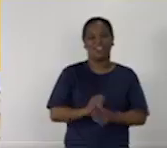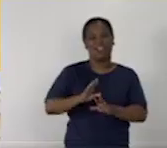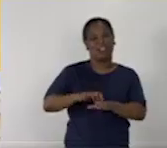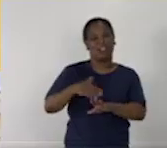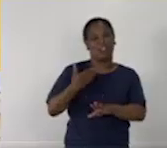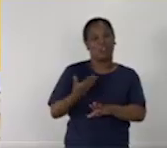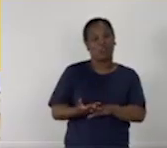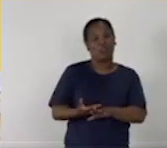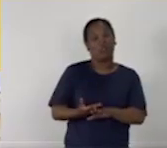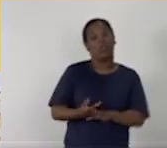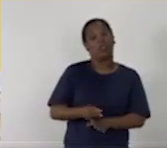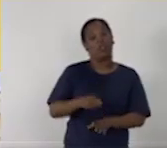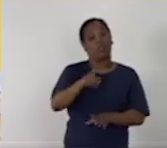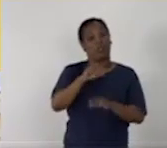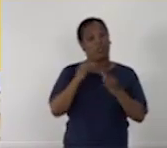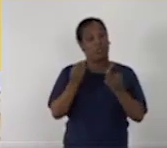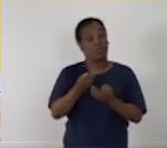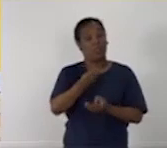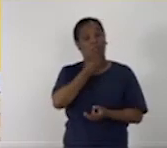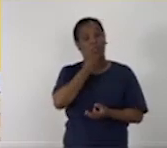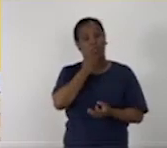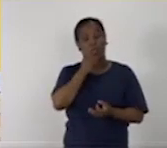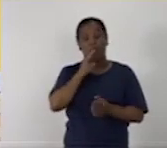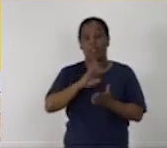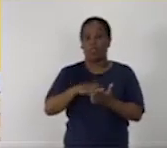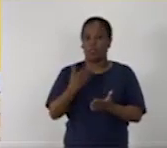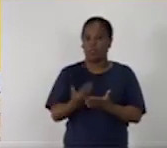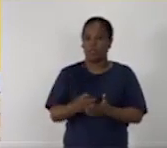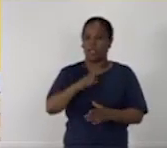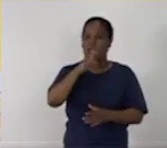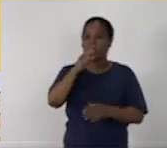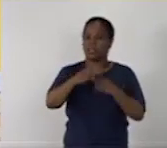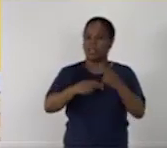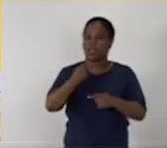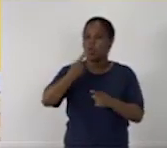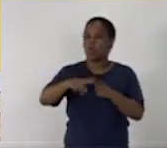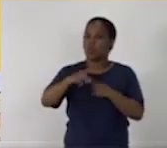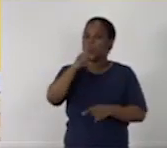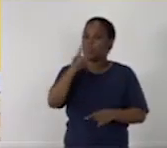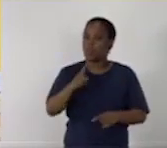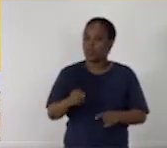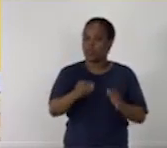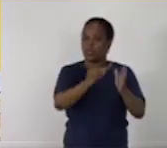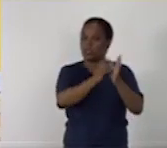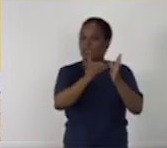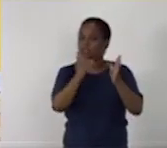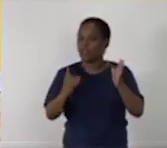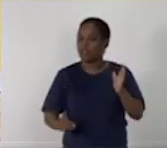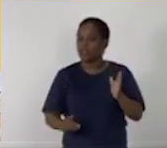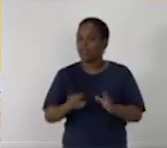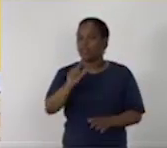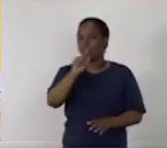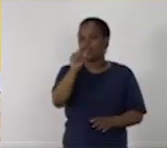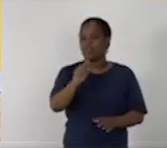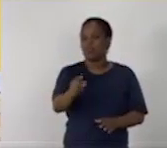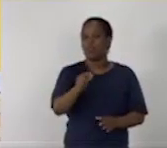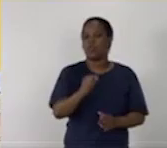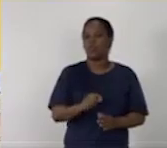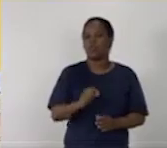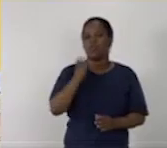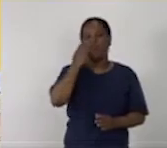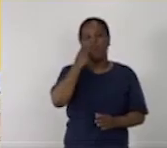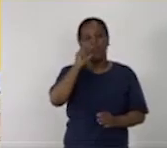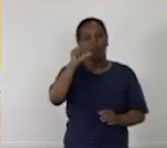Luego, ellos podrán hacerles a ustedes otras preguntas que se derivan del contenido de esa lectura. Veamos